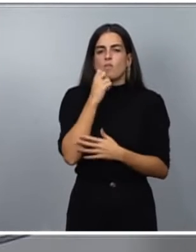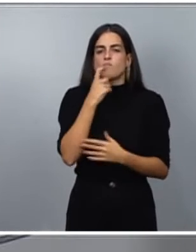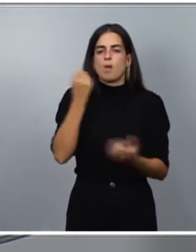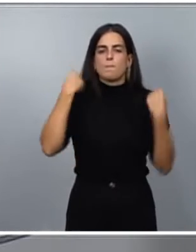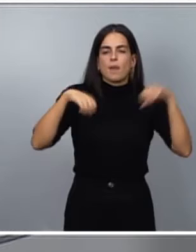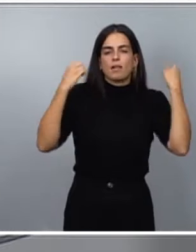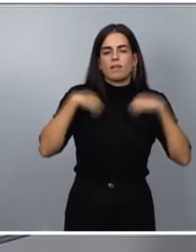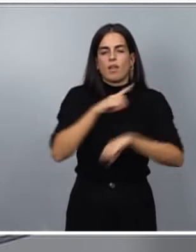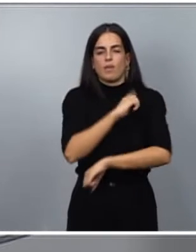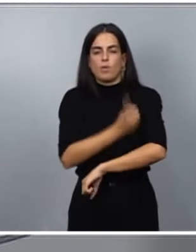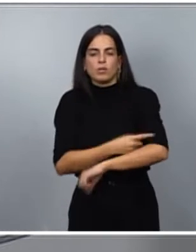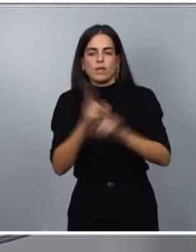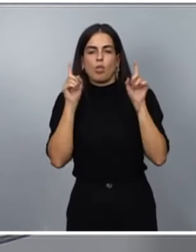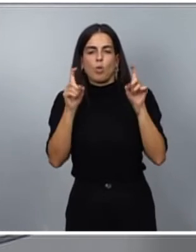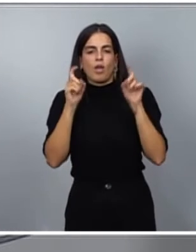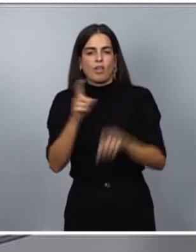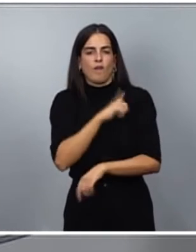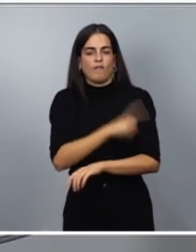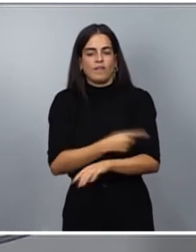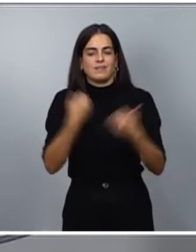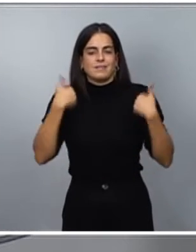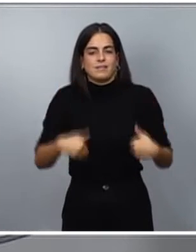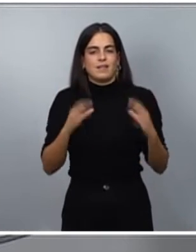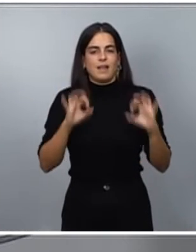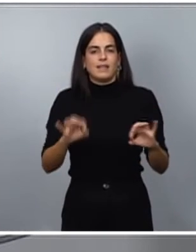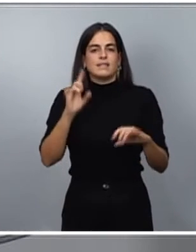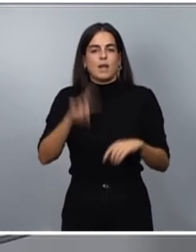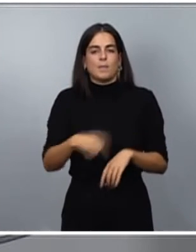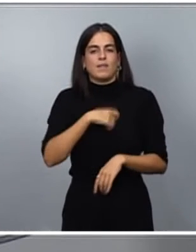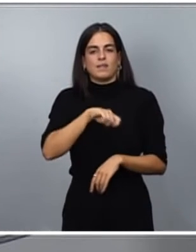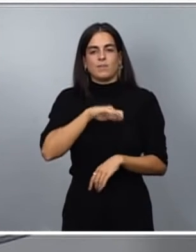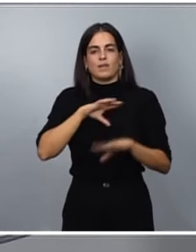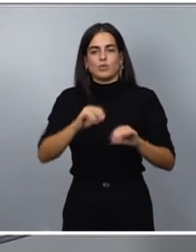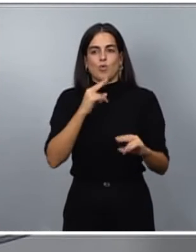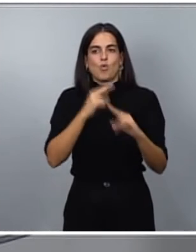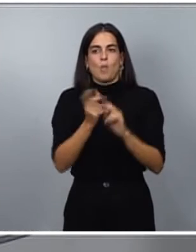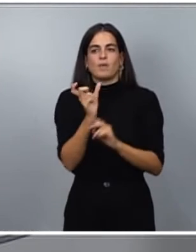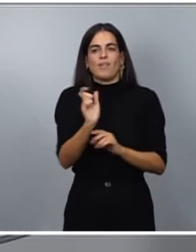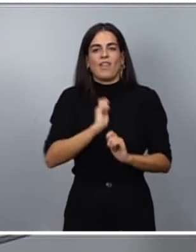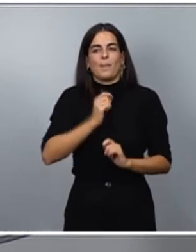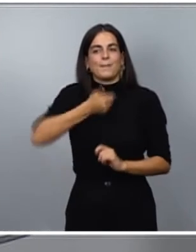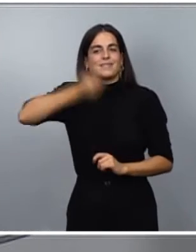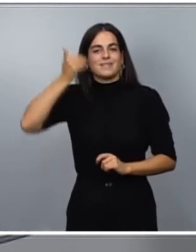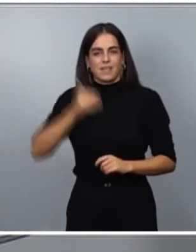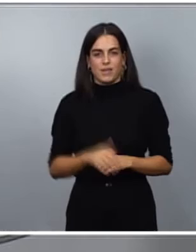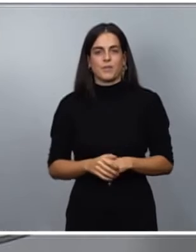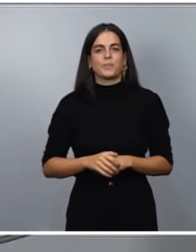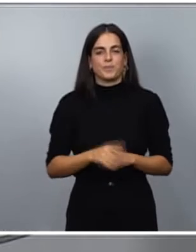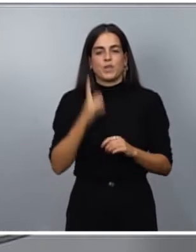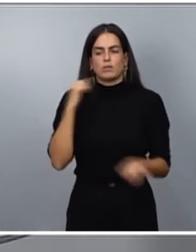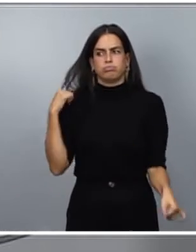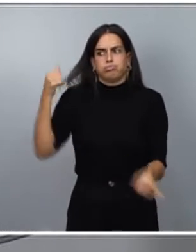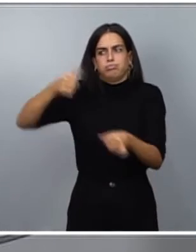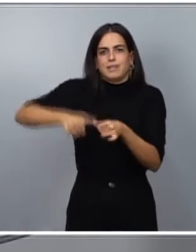física y por prestigiar el nombre de nuestro país. Además de esta extraordinaria trayectoria profesional es una